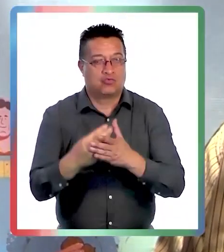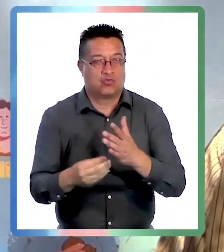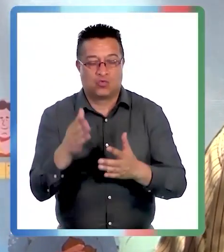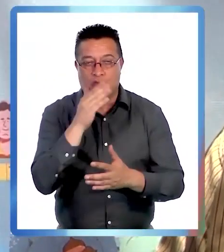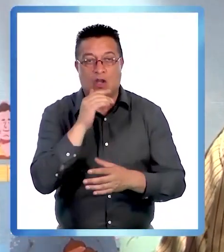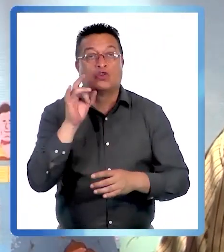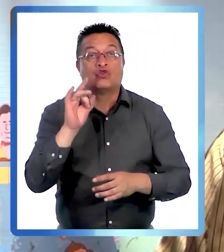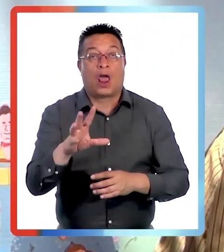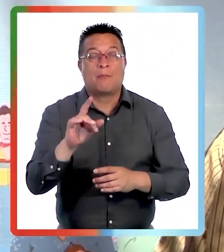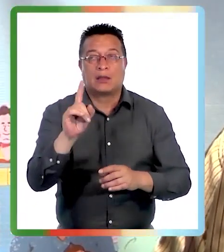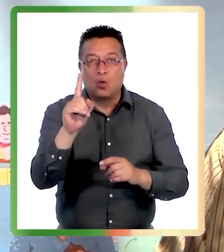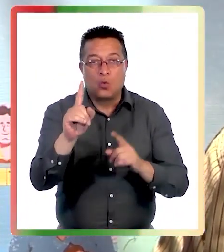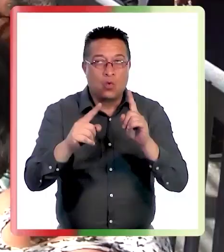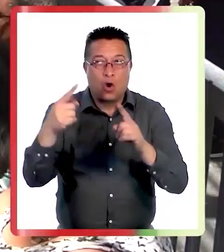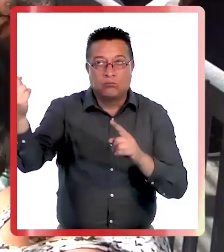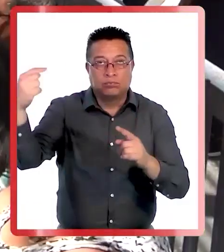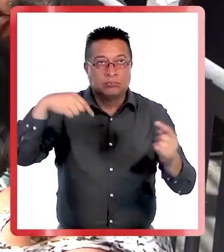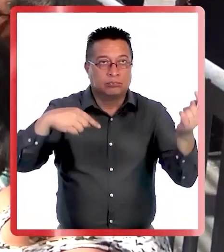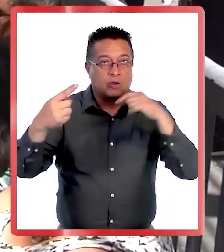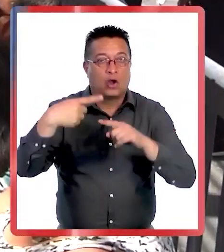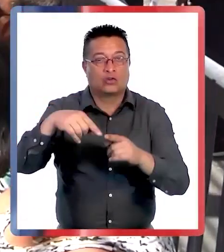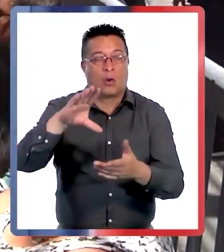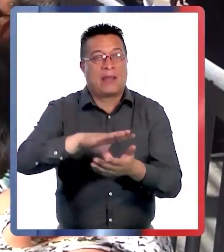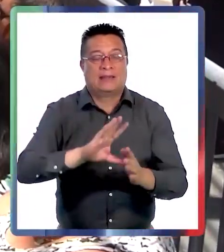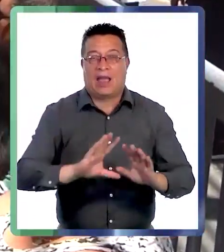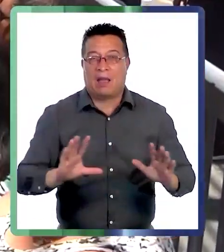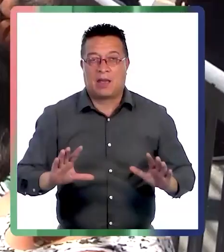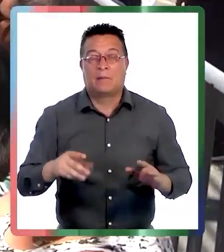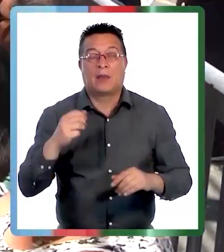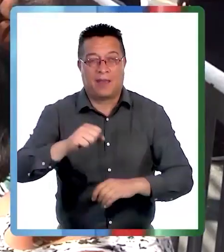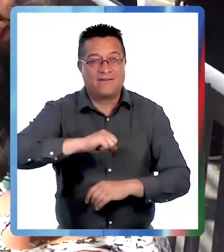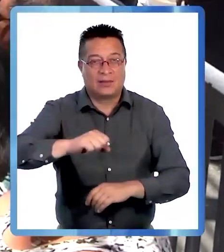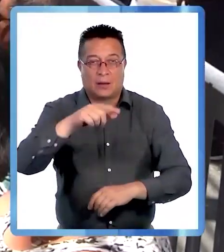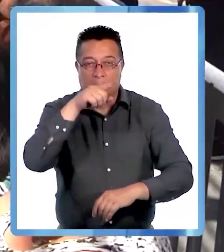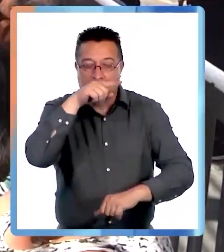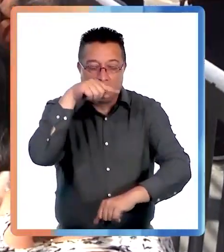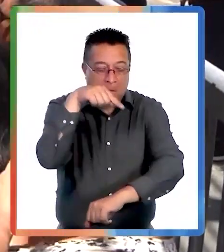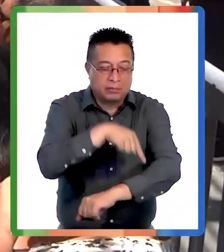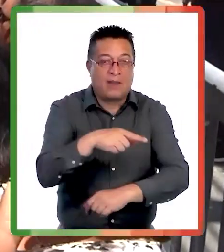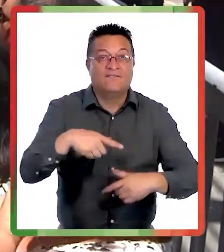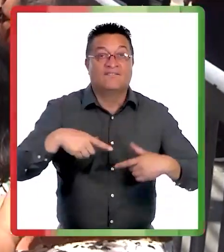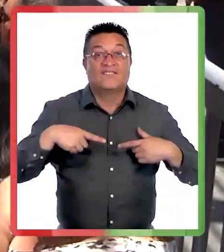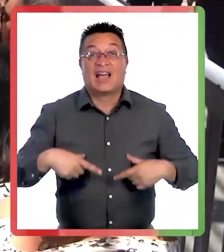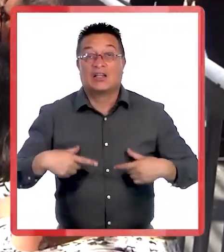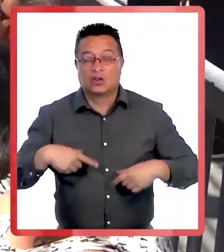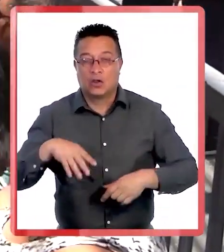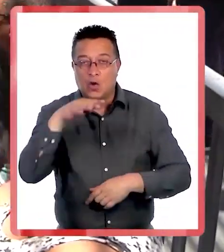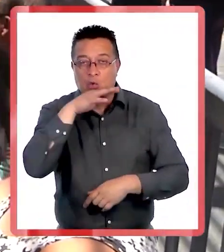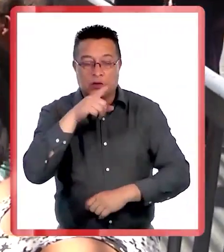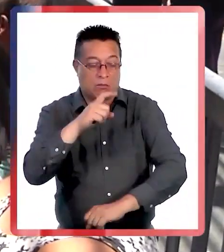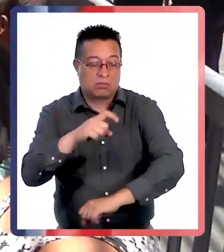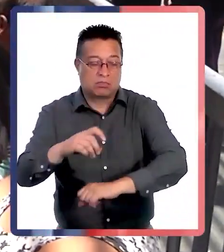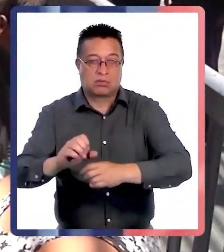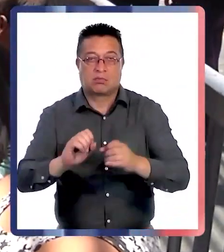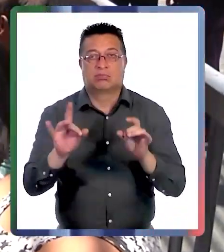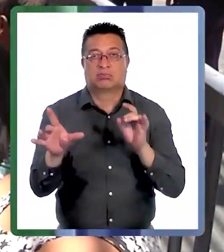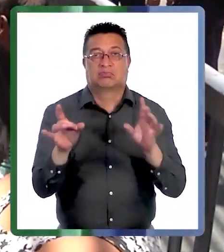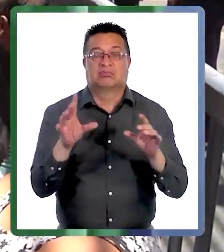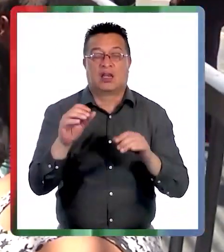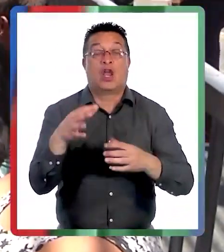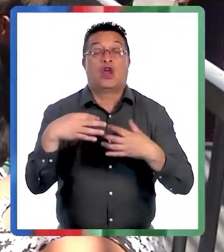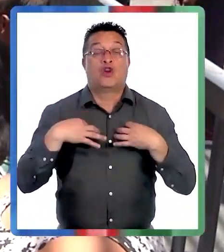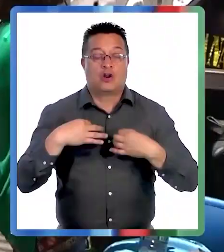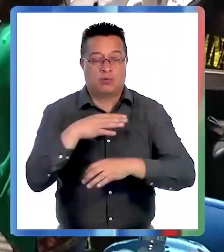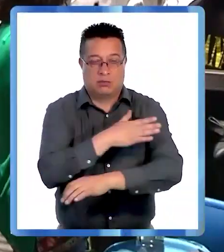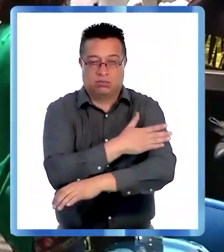solo hemos detectado casos importados. Evitar las picaduras de los mosquitos durante las vacaciones usando repelente y ropa adecuada